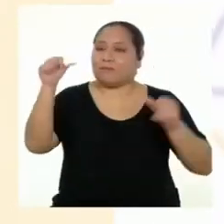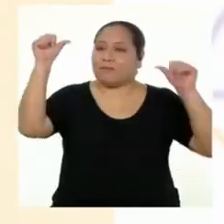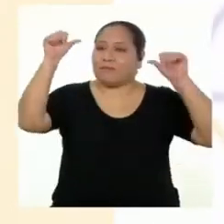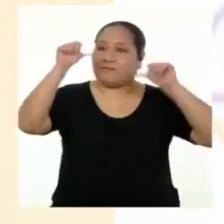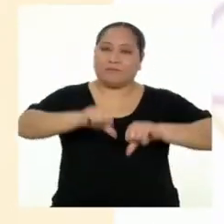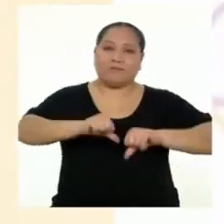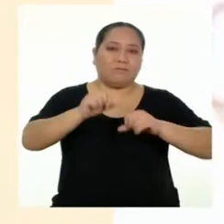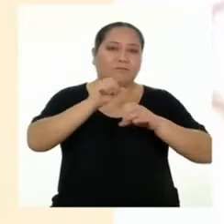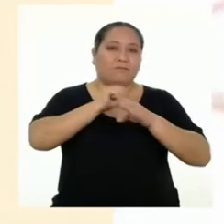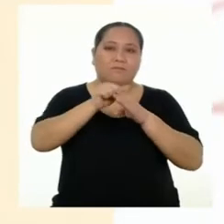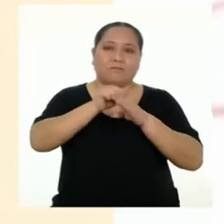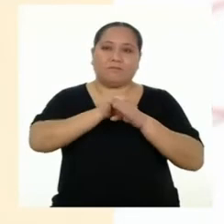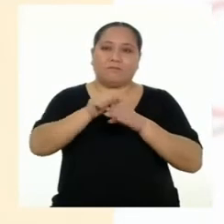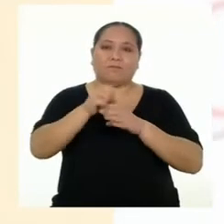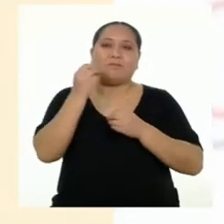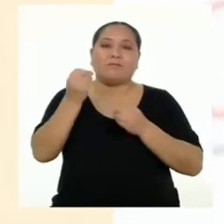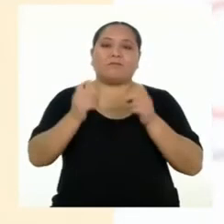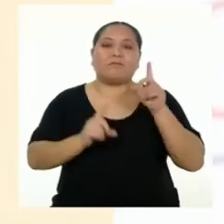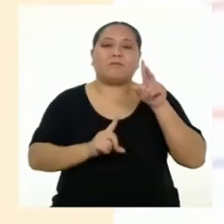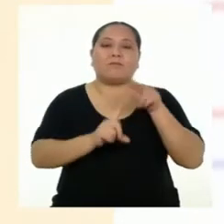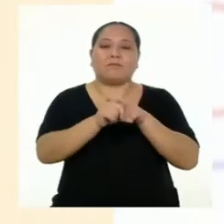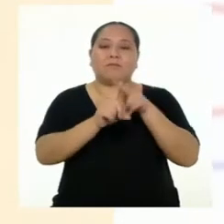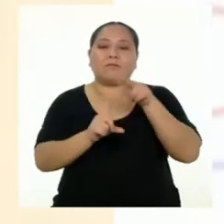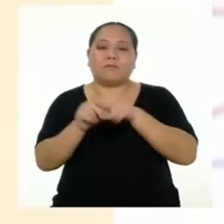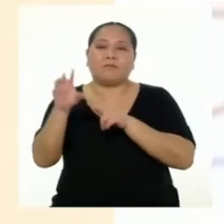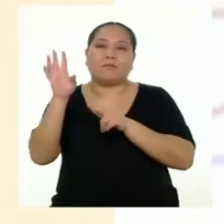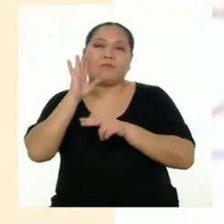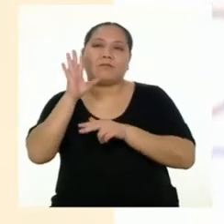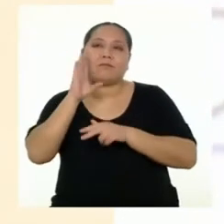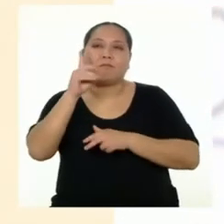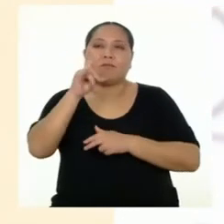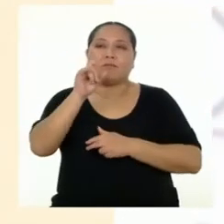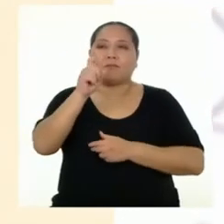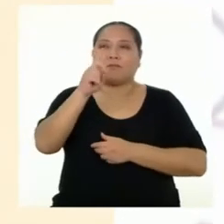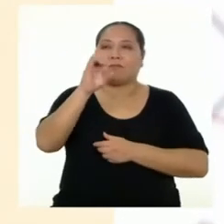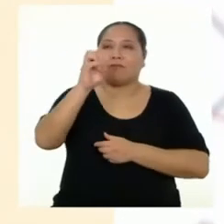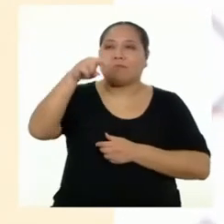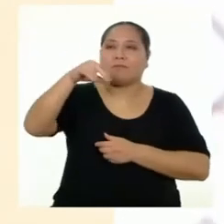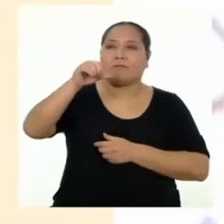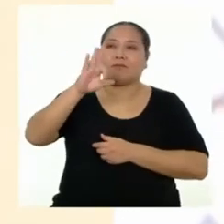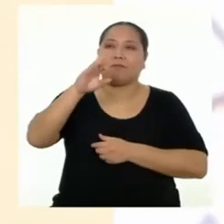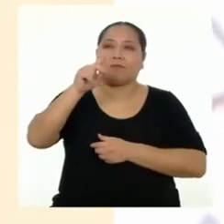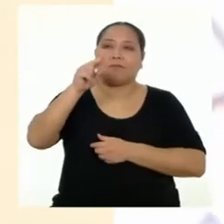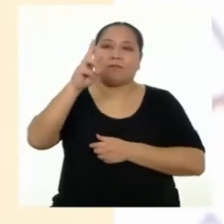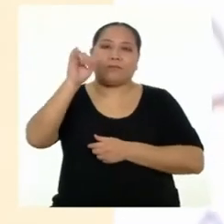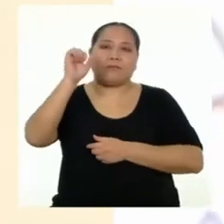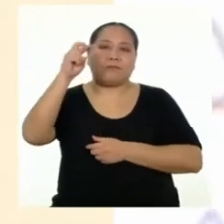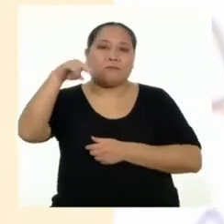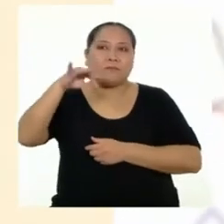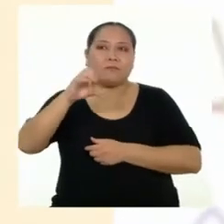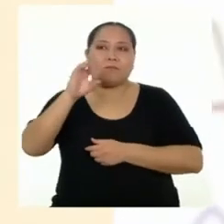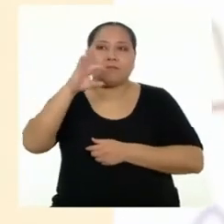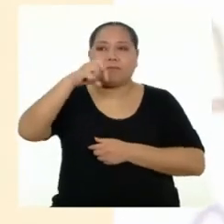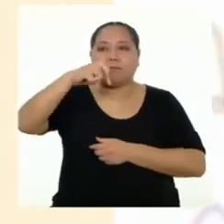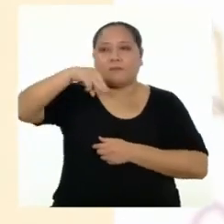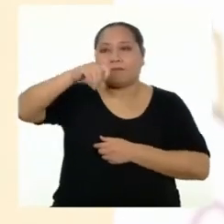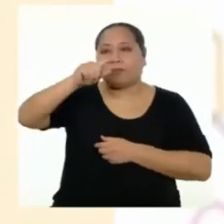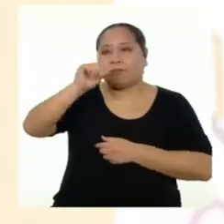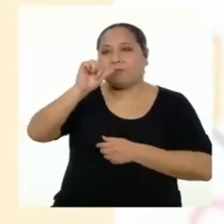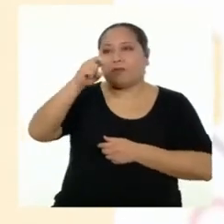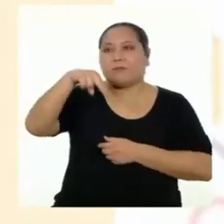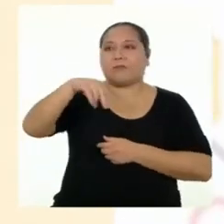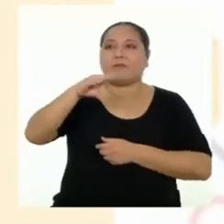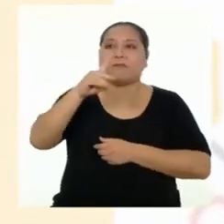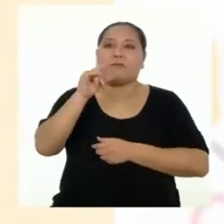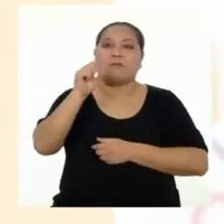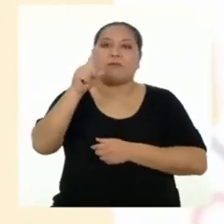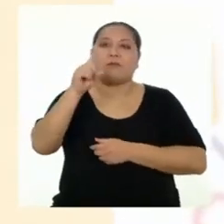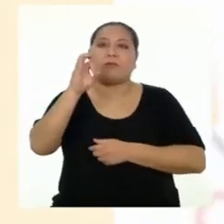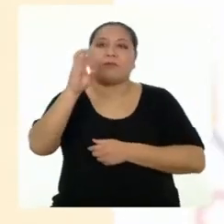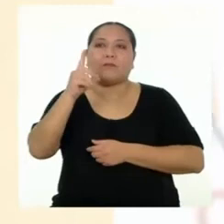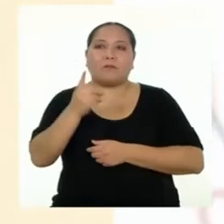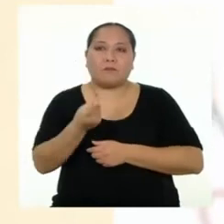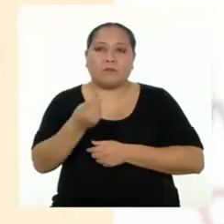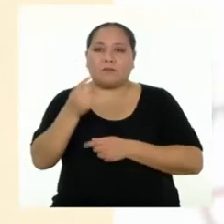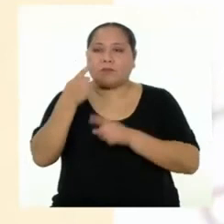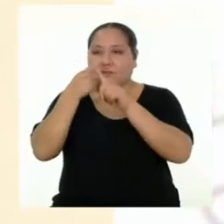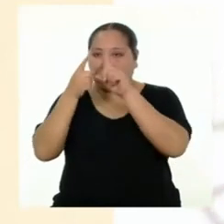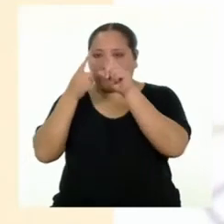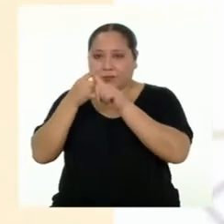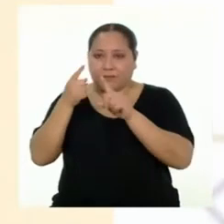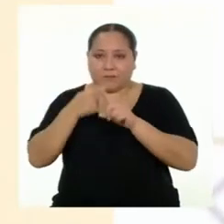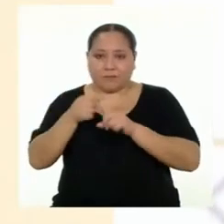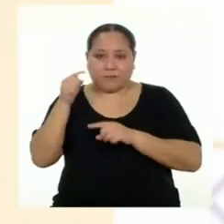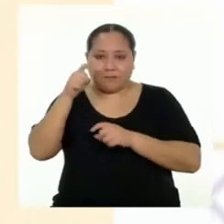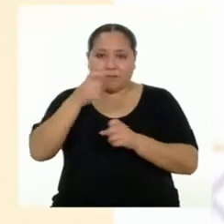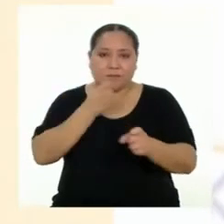práctica porque se generan contaminantes, dioxinas, puranos, metano, dióxido de carbono, entre otros.